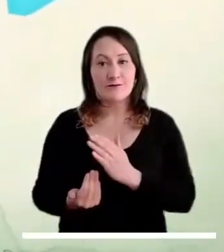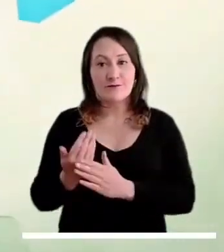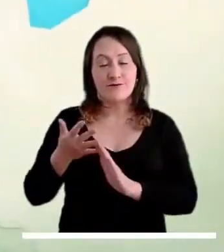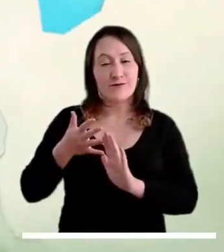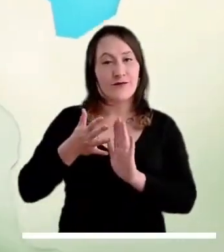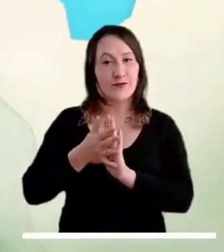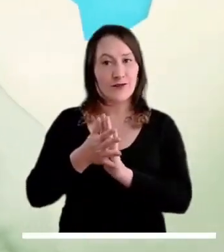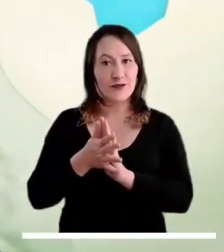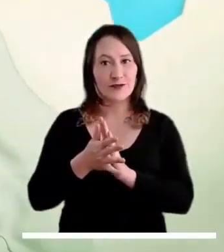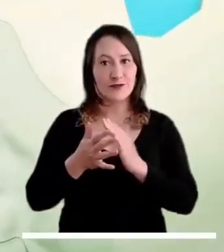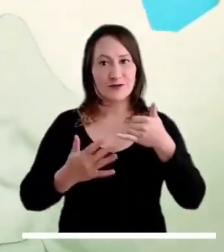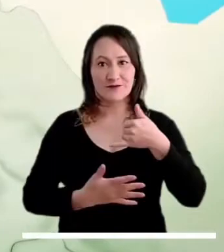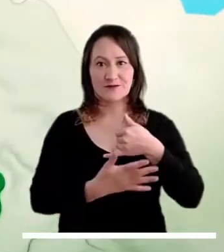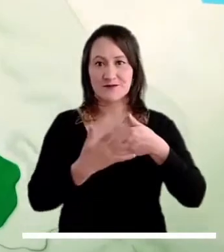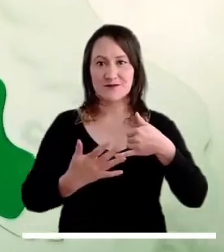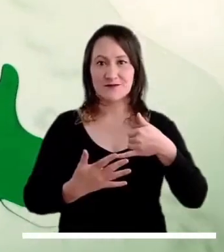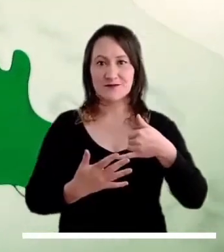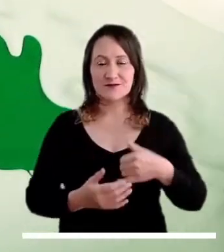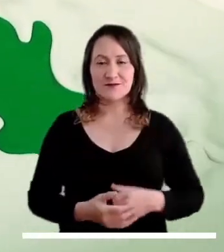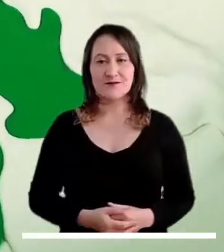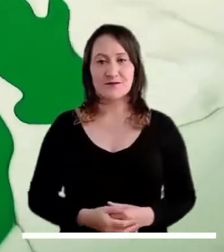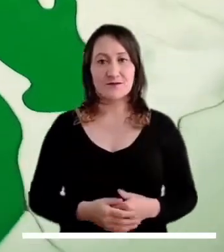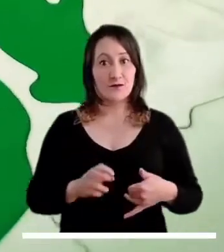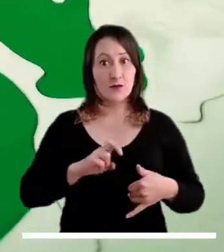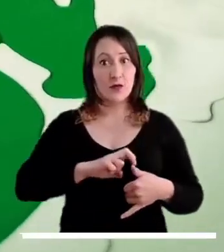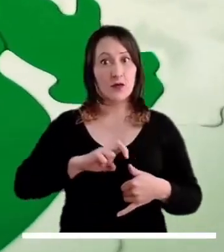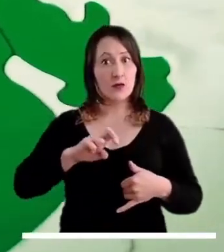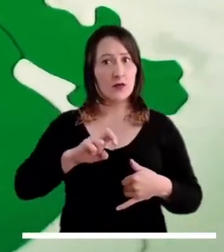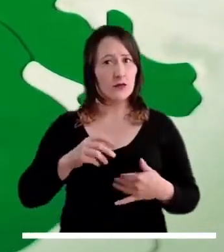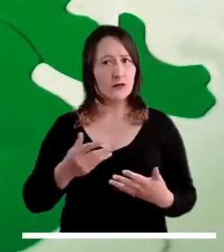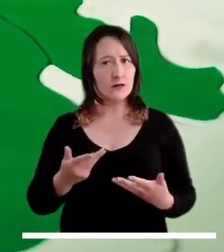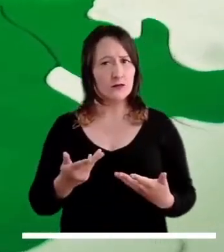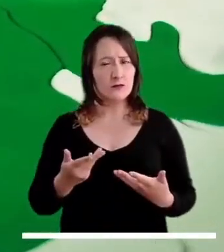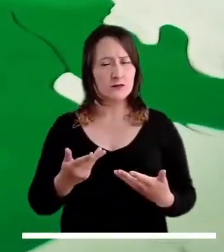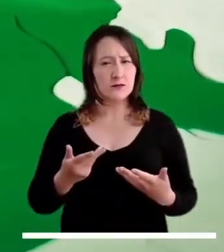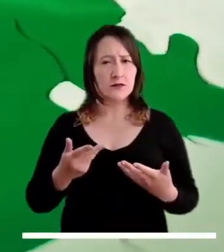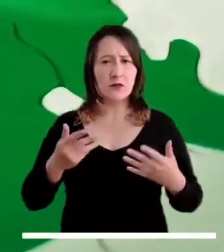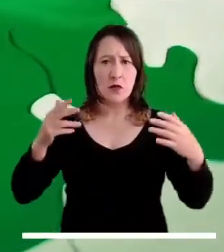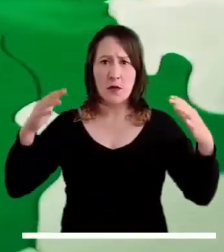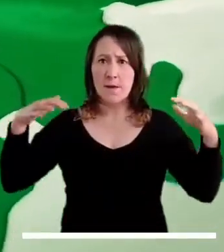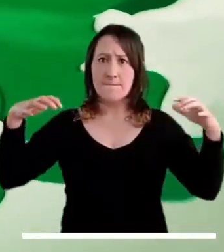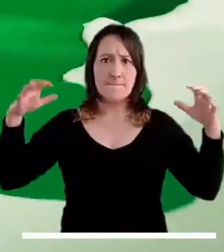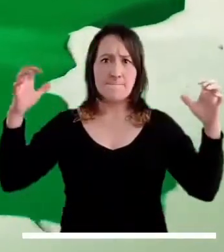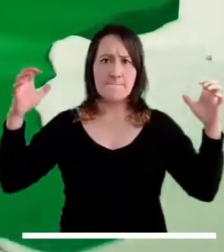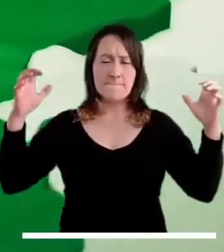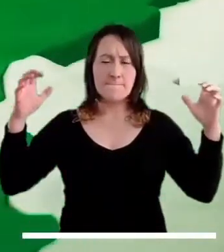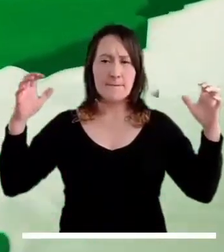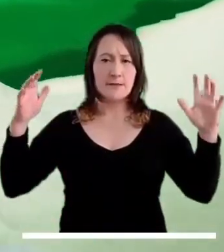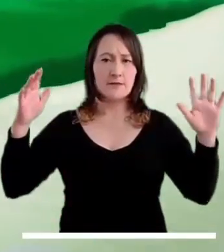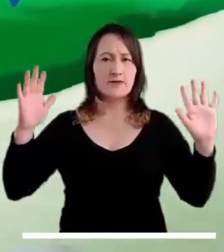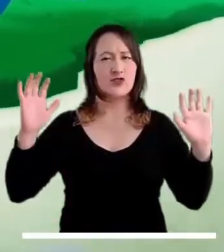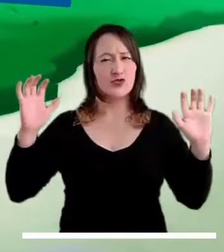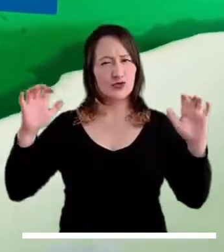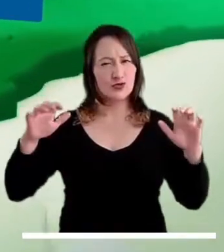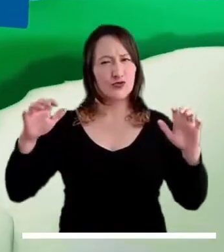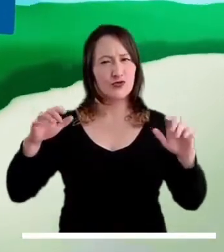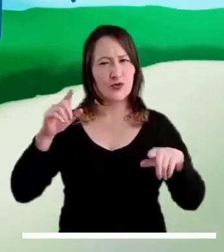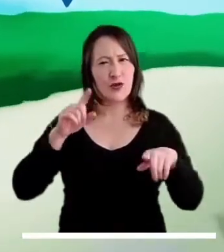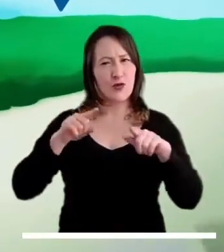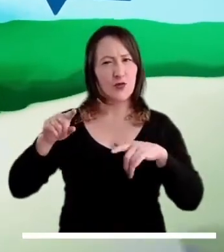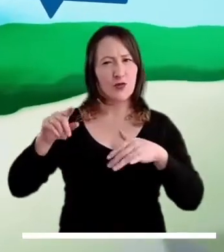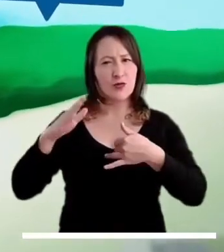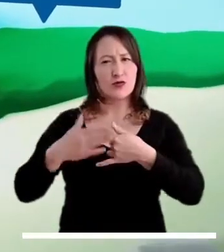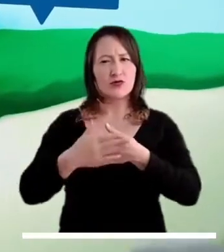en el norte del país se estima tiempo seco durante la tarde, siguen las precipitaciones en algunos sectores de Córdoba, Cesar y Bolívar.